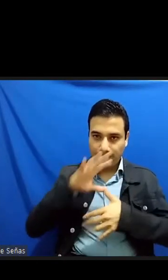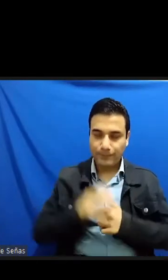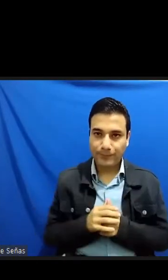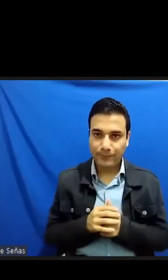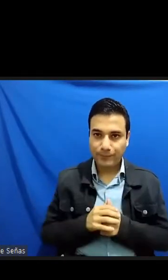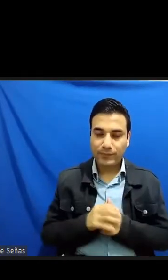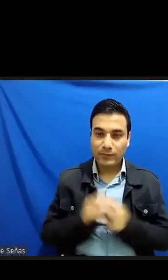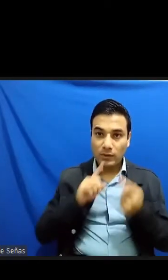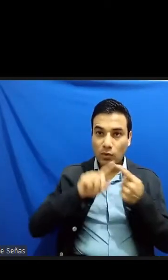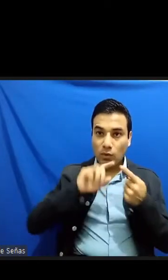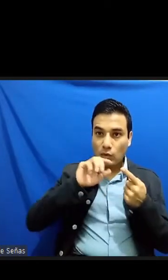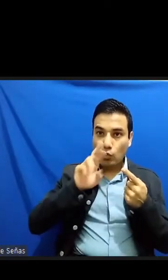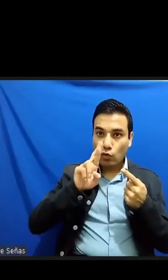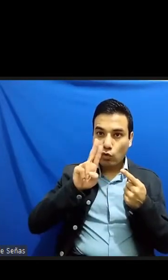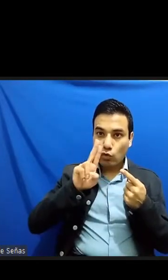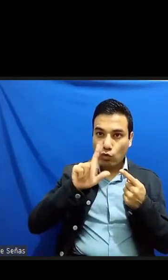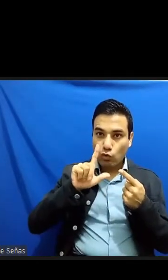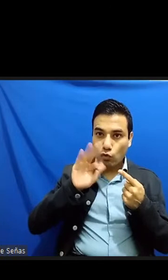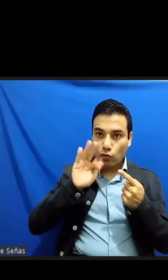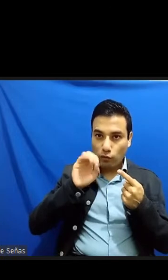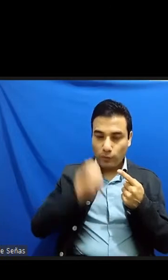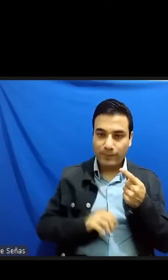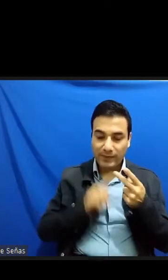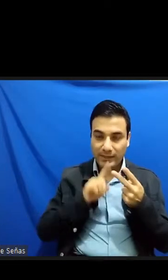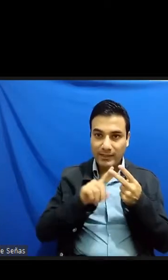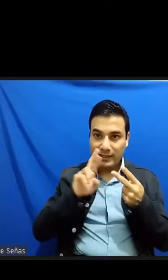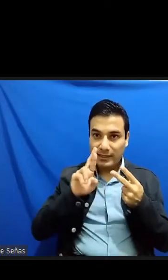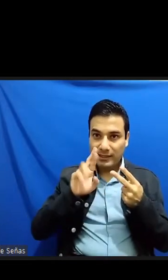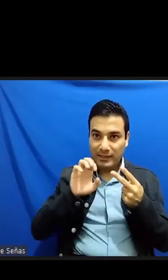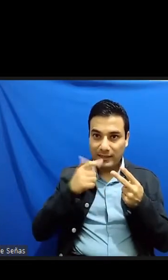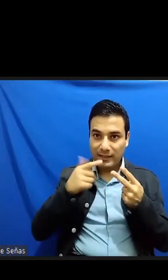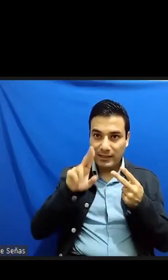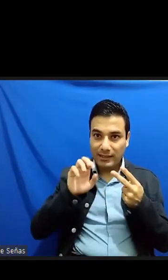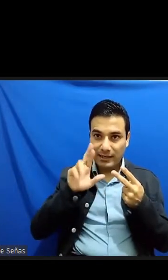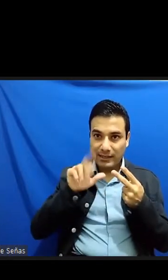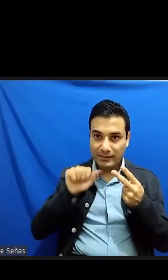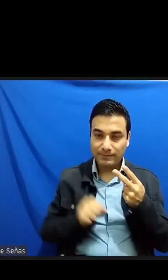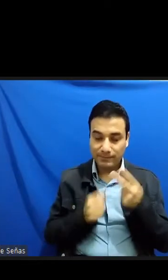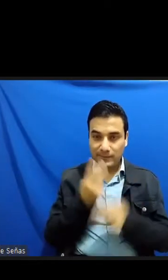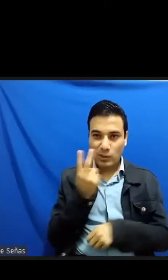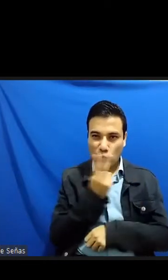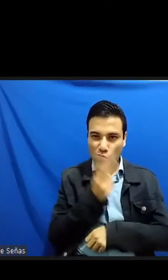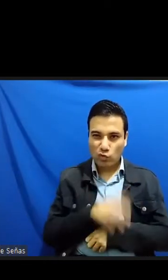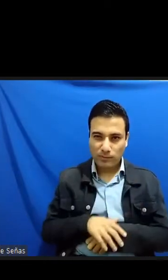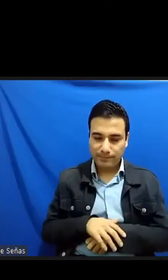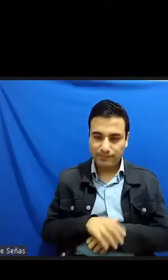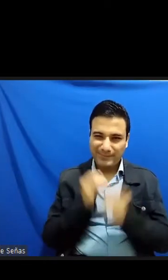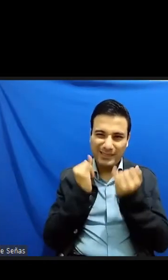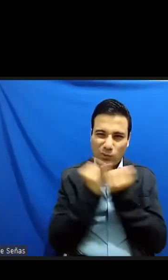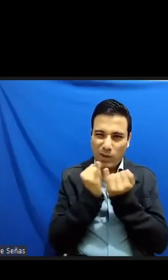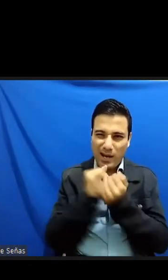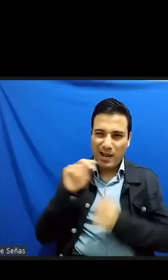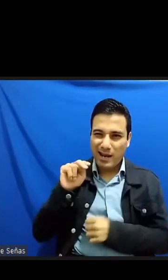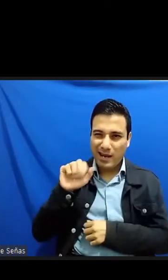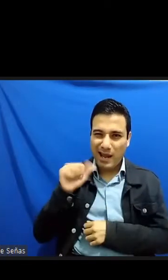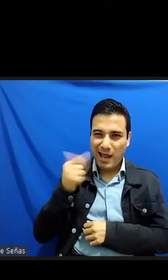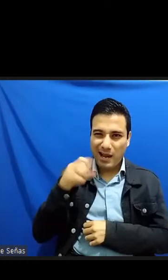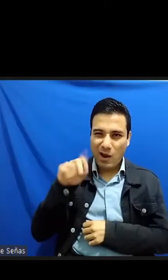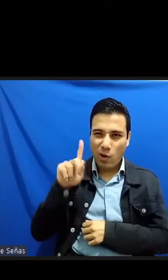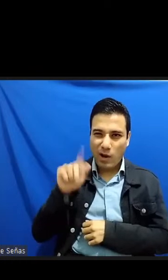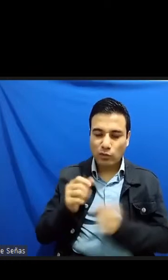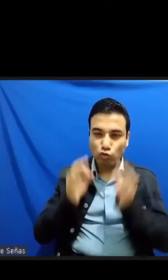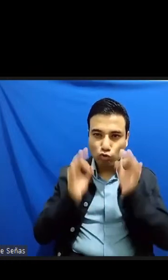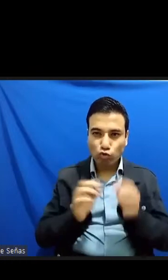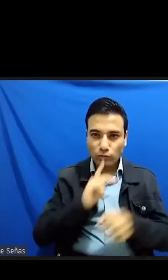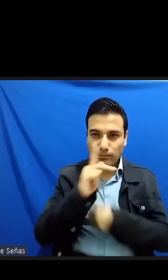Rulfo y José María Argueras ambos como Chiqui Nagaoka provenían de naciones con